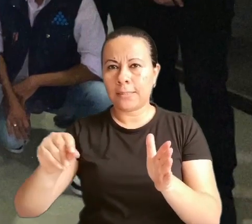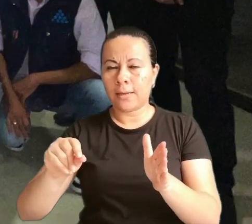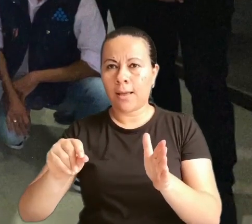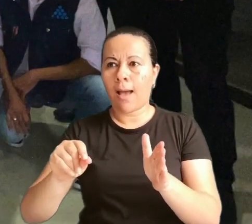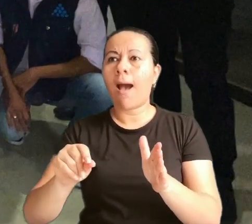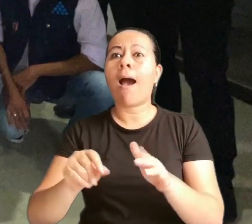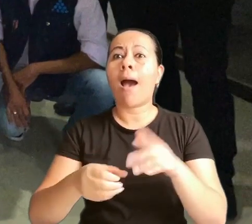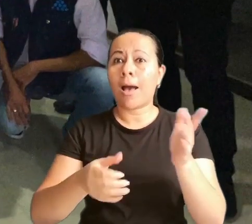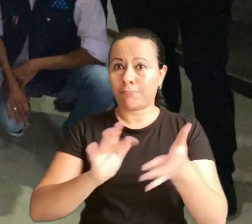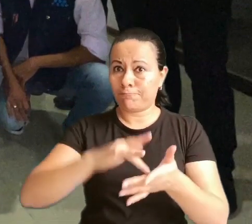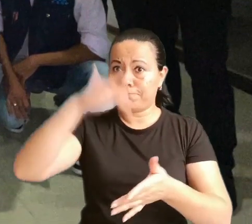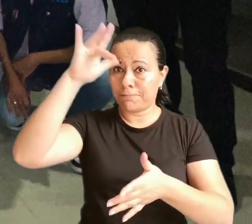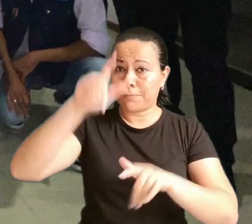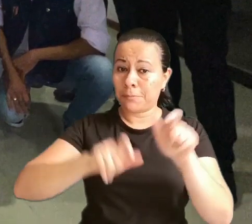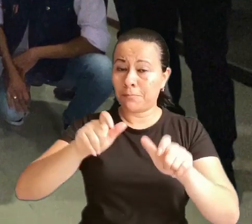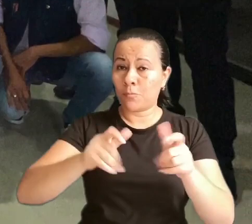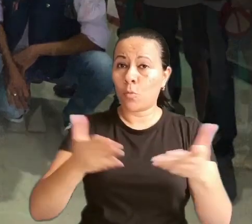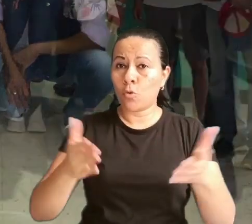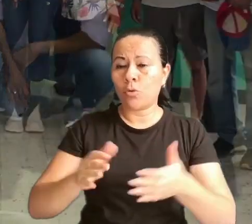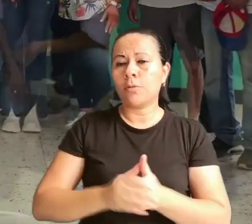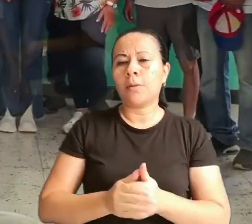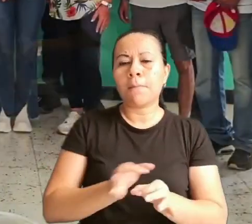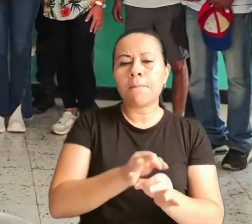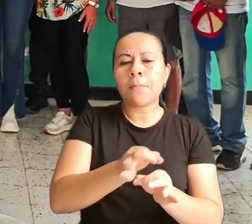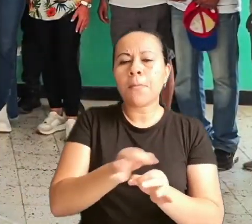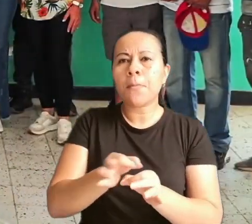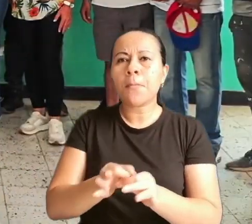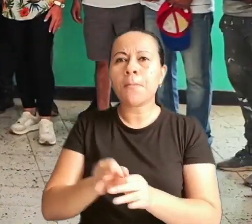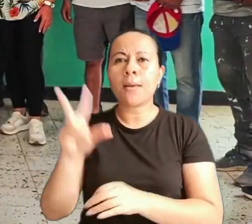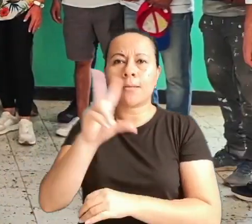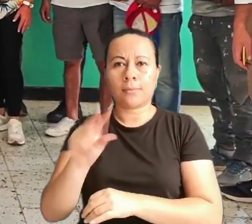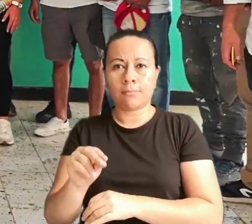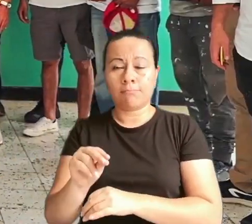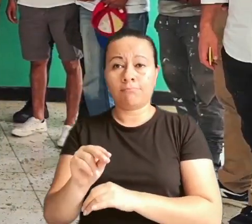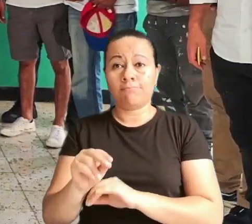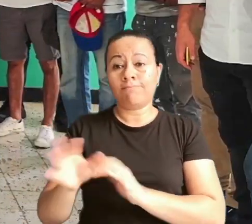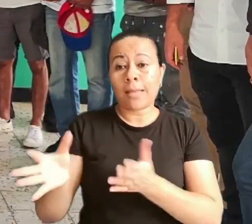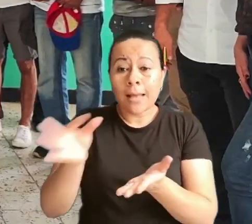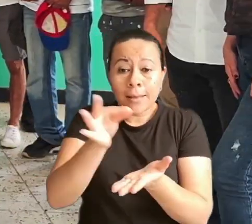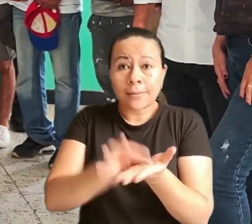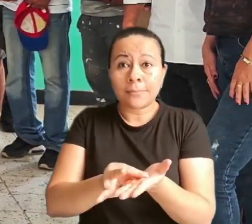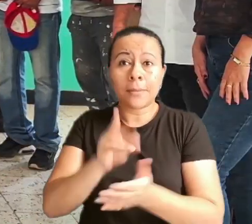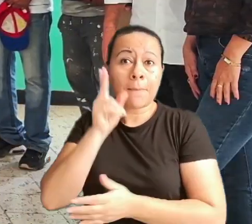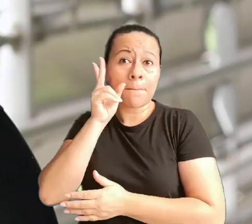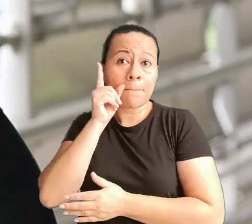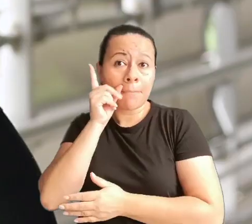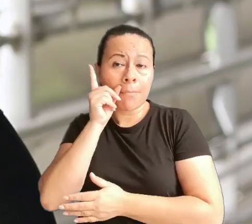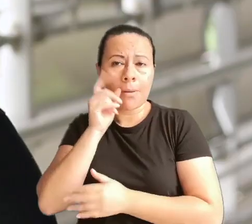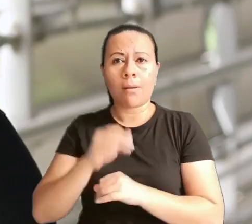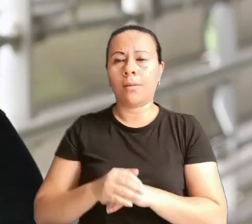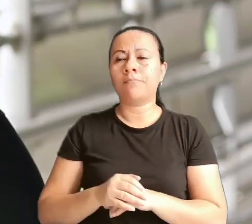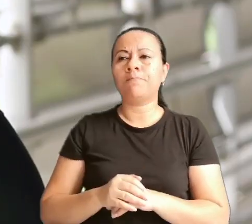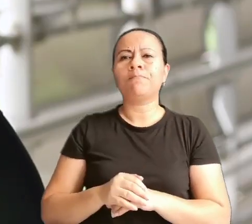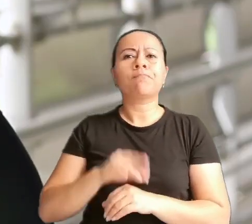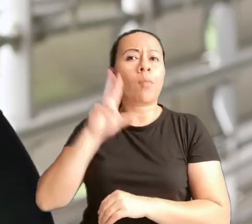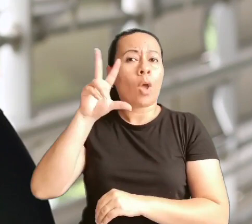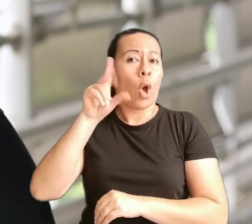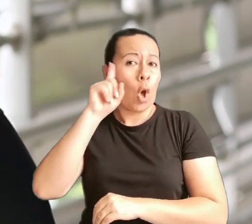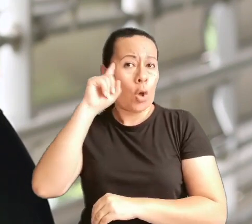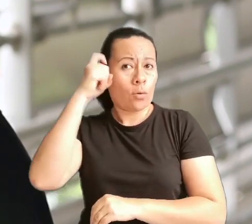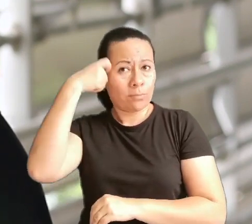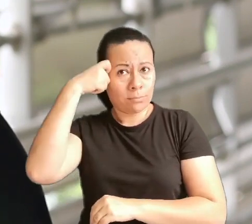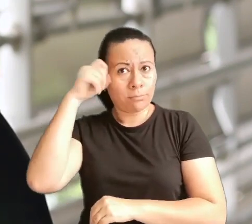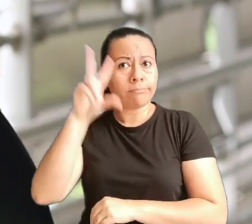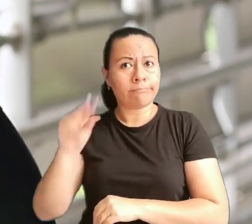personas participaron en cada uno de los municipios del departamento y en la capital pereira y en el caso de la gobernación